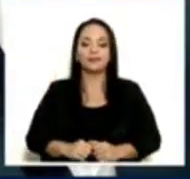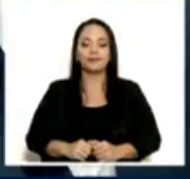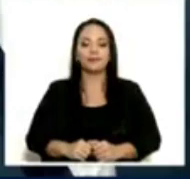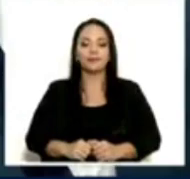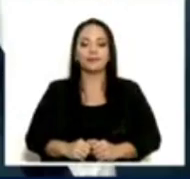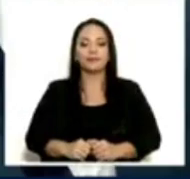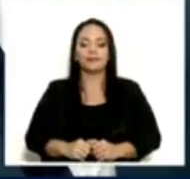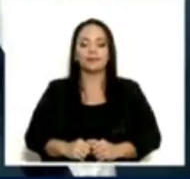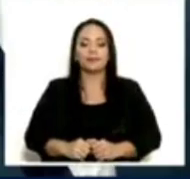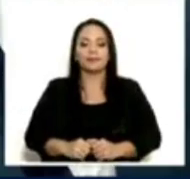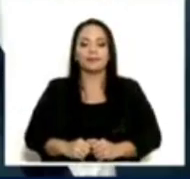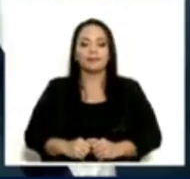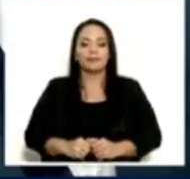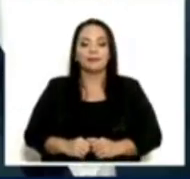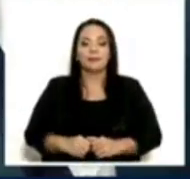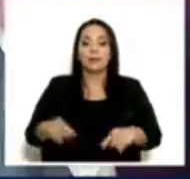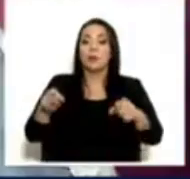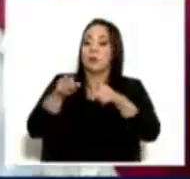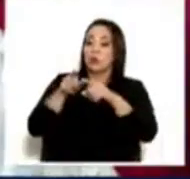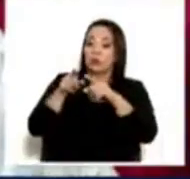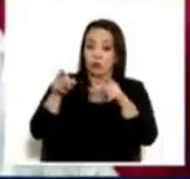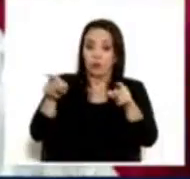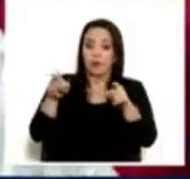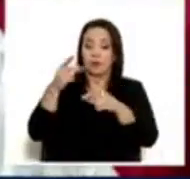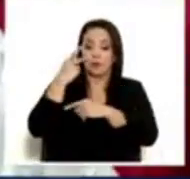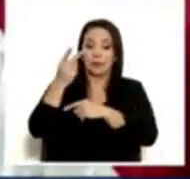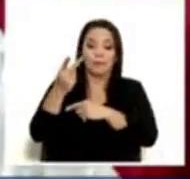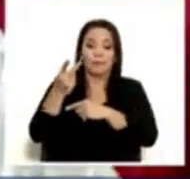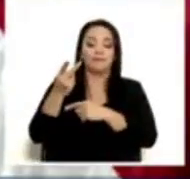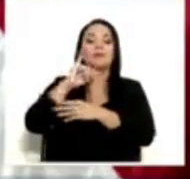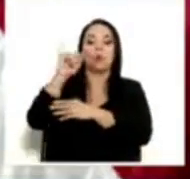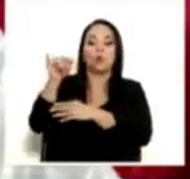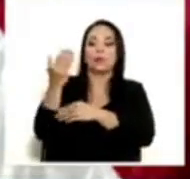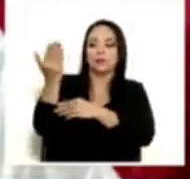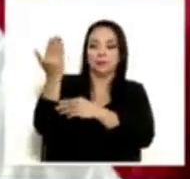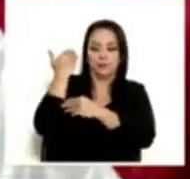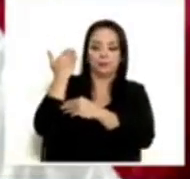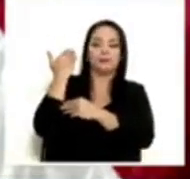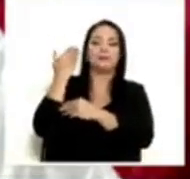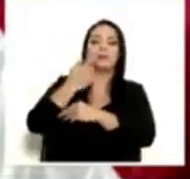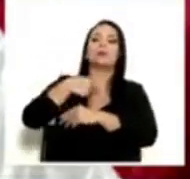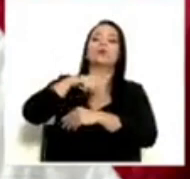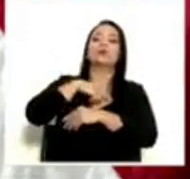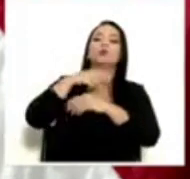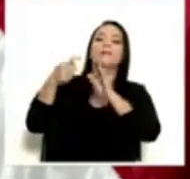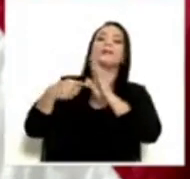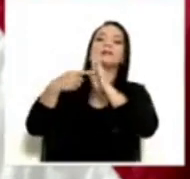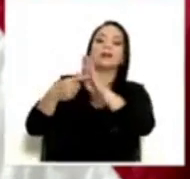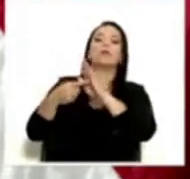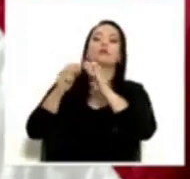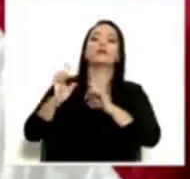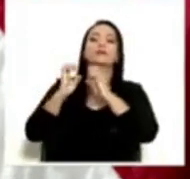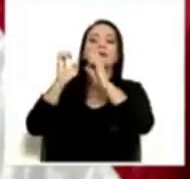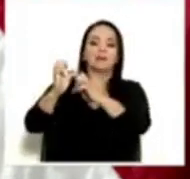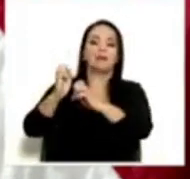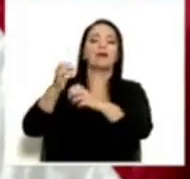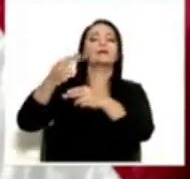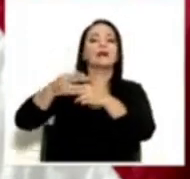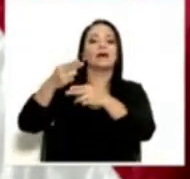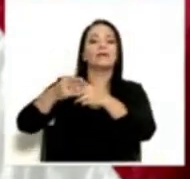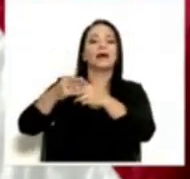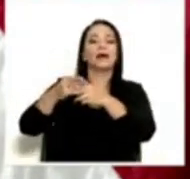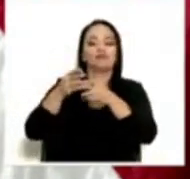Ustedes han visto o se dieron cuenta que el jueves pasado presentamos la estrategia atrasando la